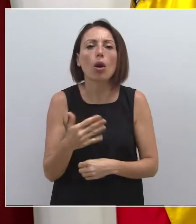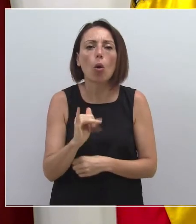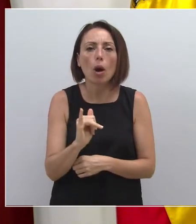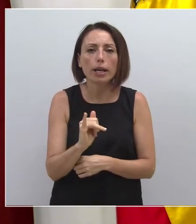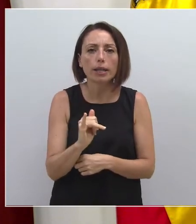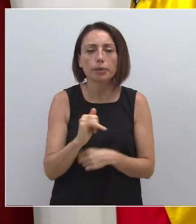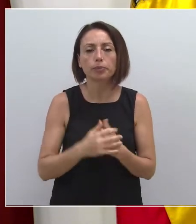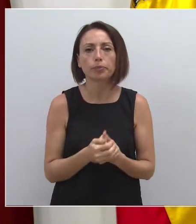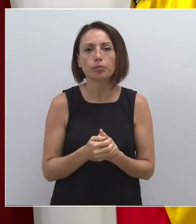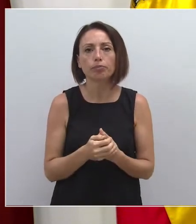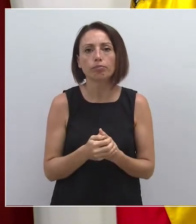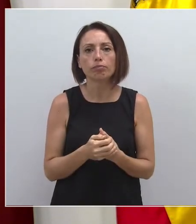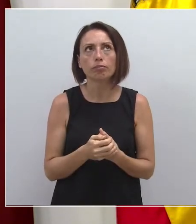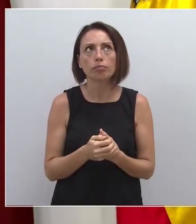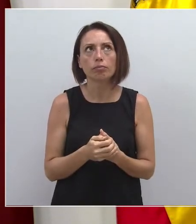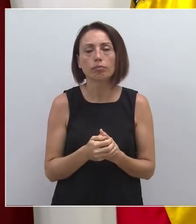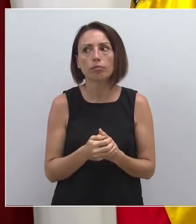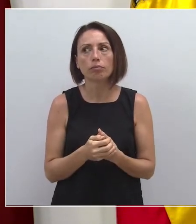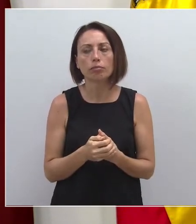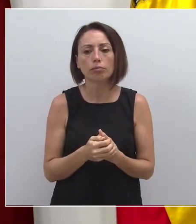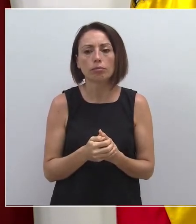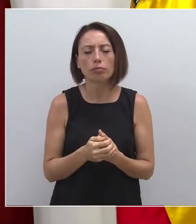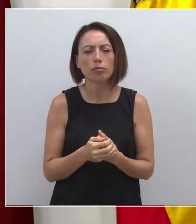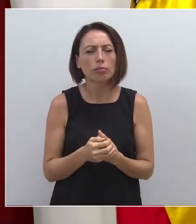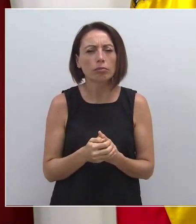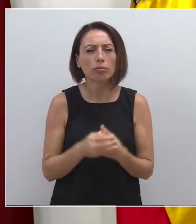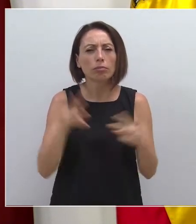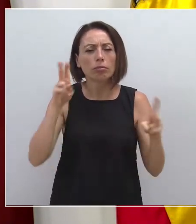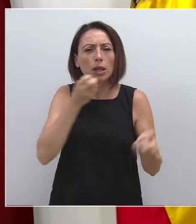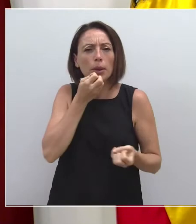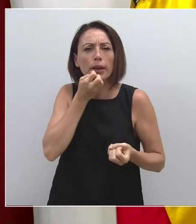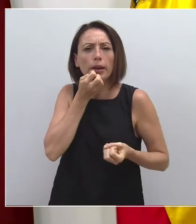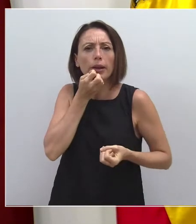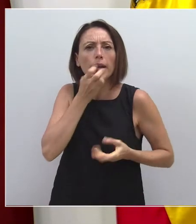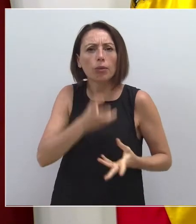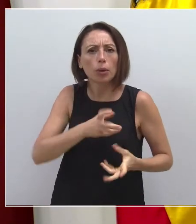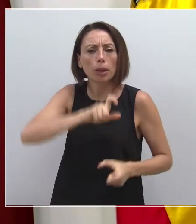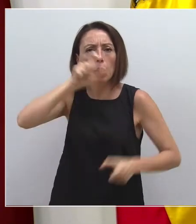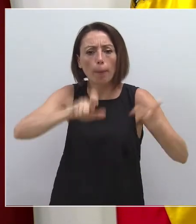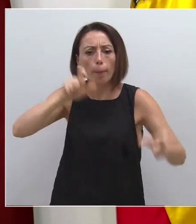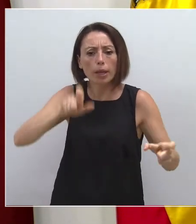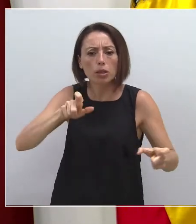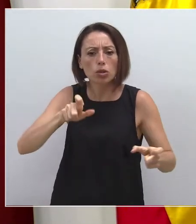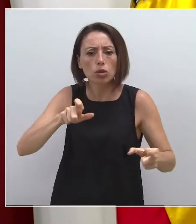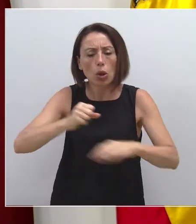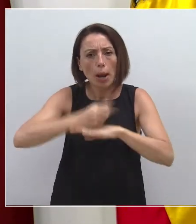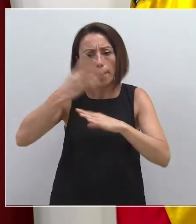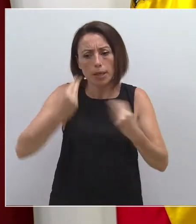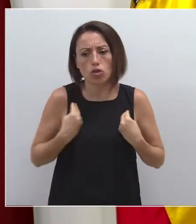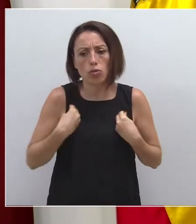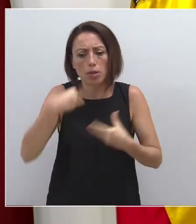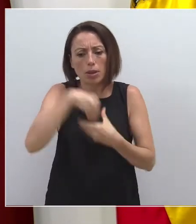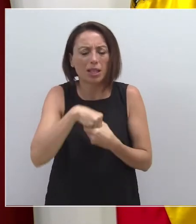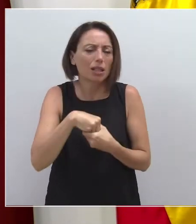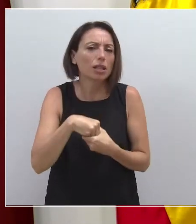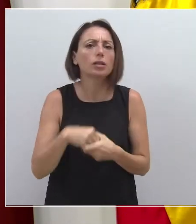la iniciativa que se va a llevar junto con Política Social para informar a los inmigrantes que viven en prisos. Yo creo que